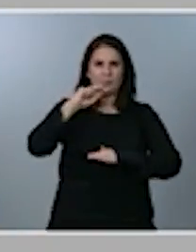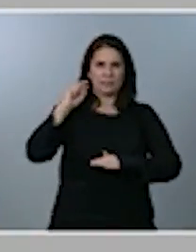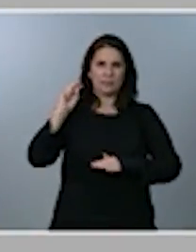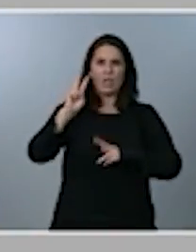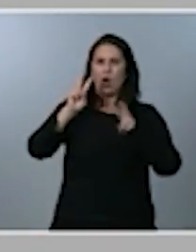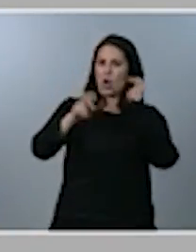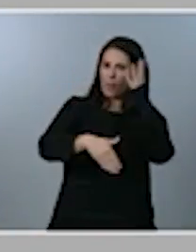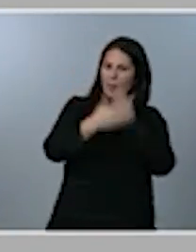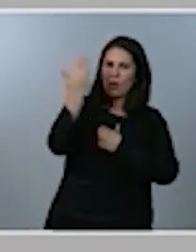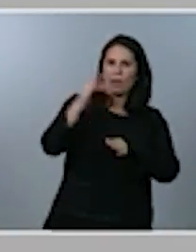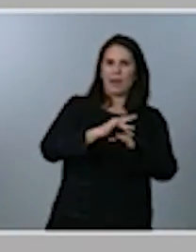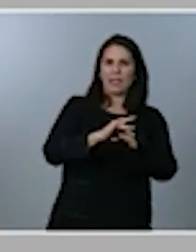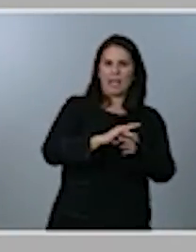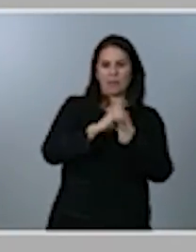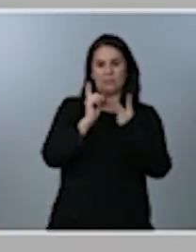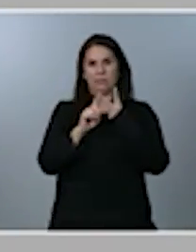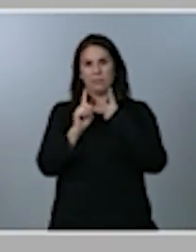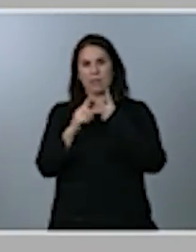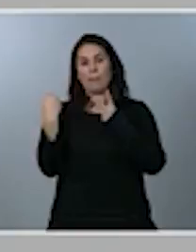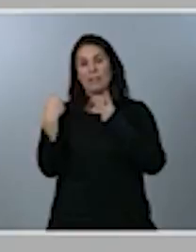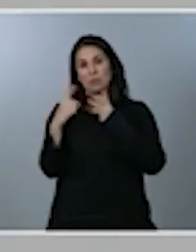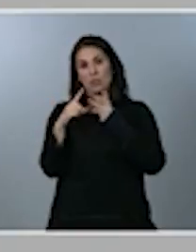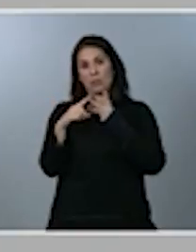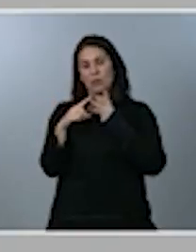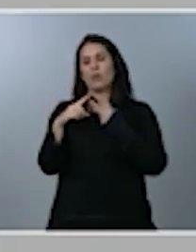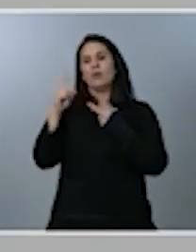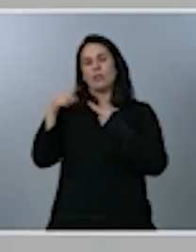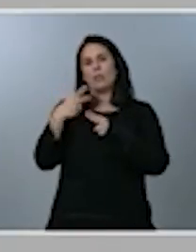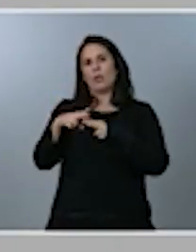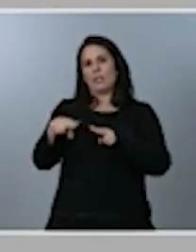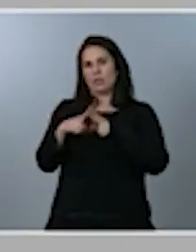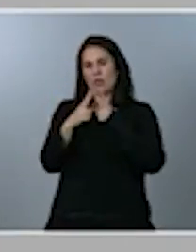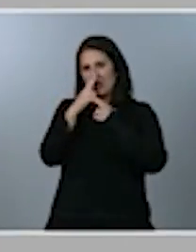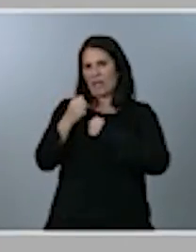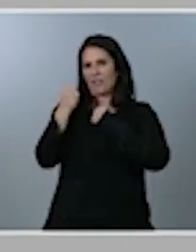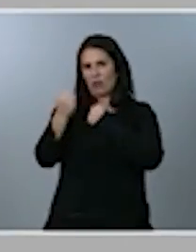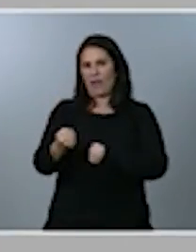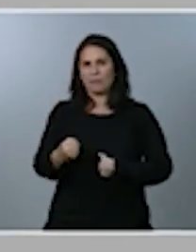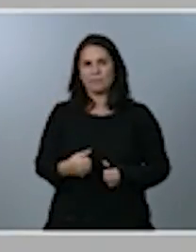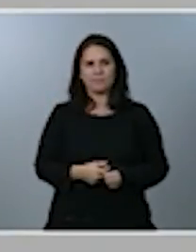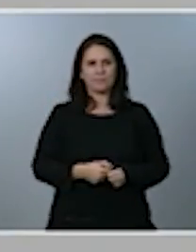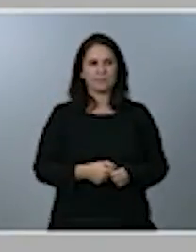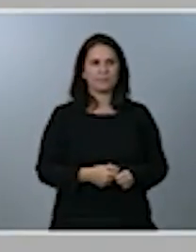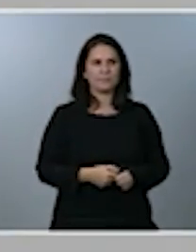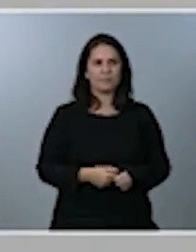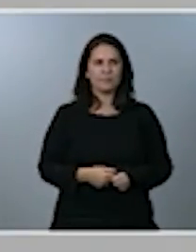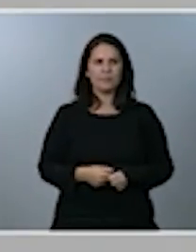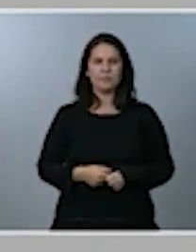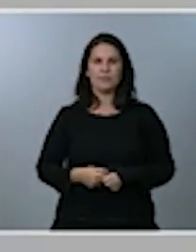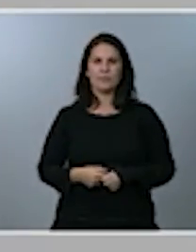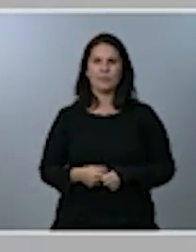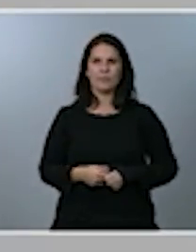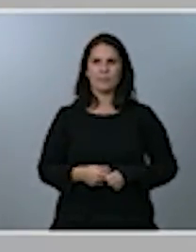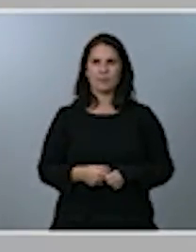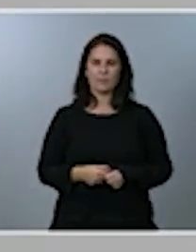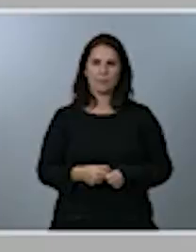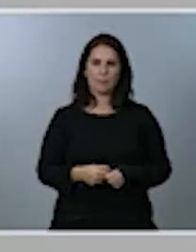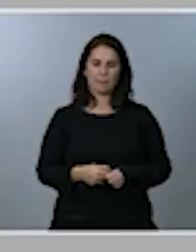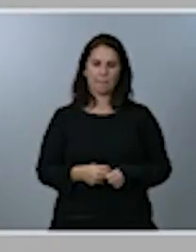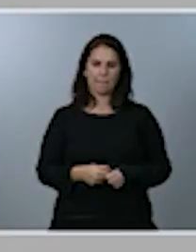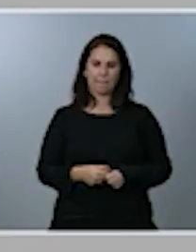mismo tiempo, reforzar estas políticas sociales. Verán ustedes que el hecho de que estemos ante este presupuesto, evidentemente